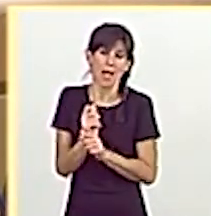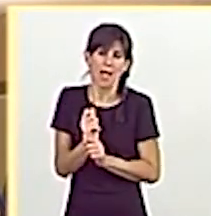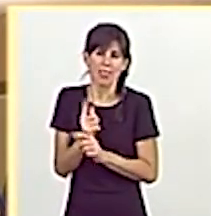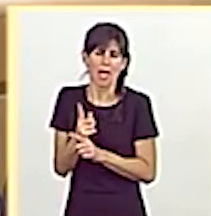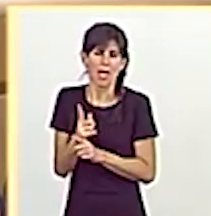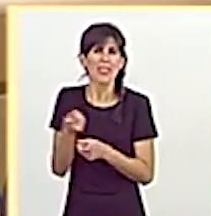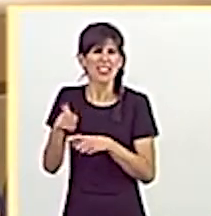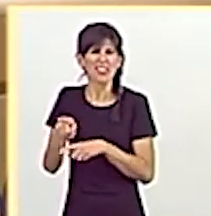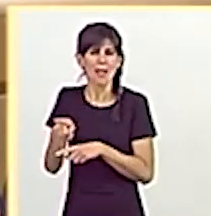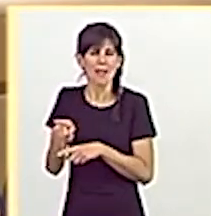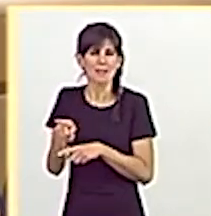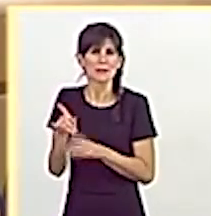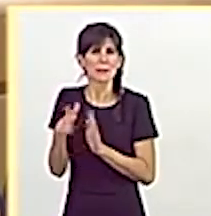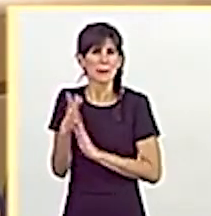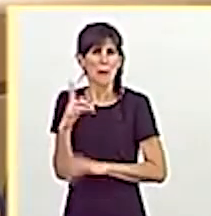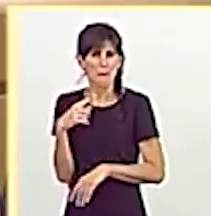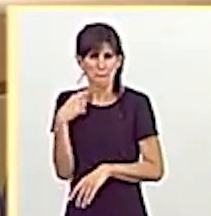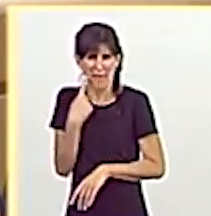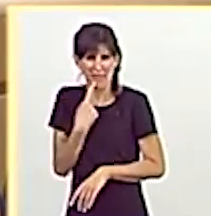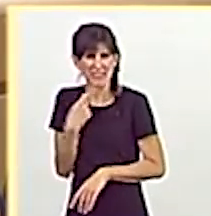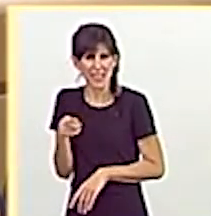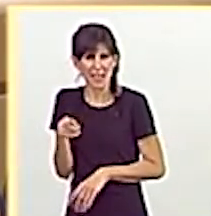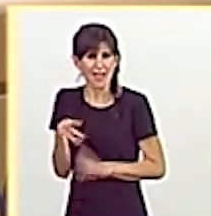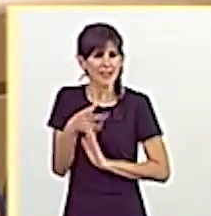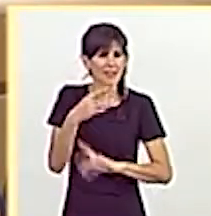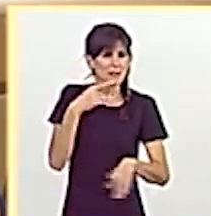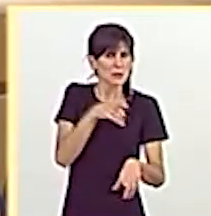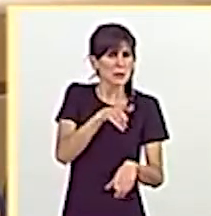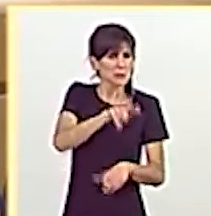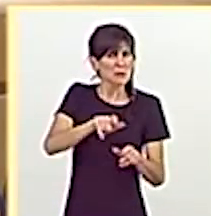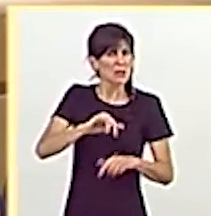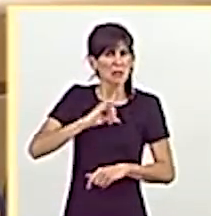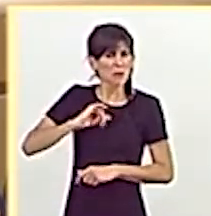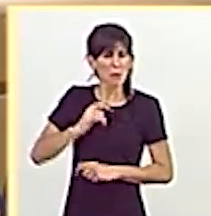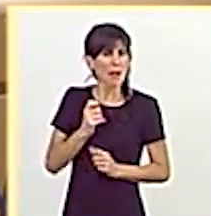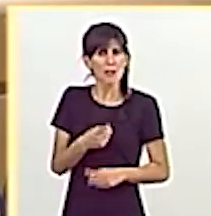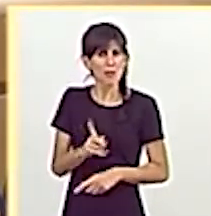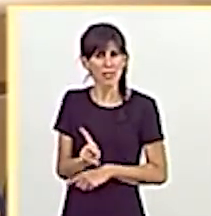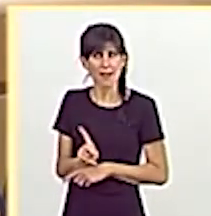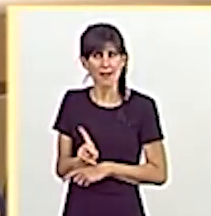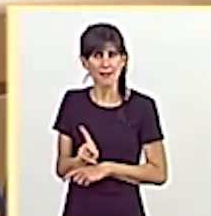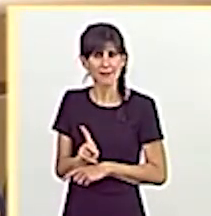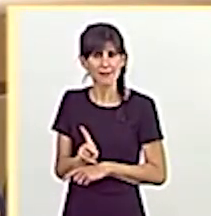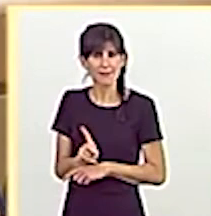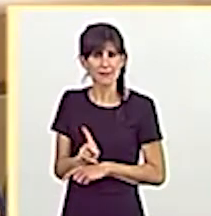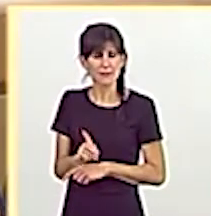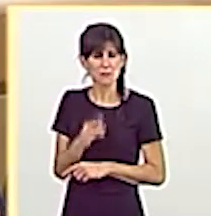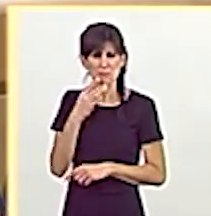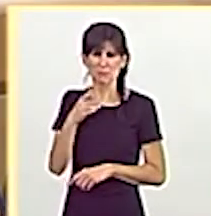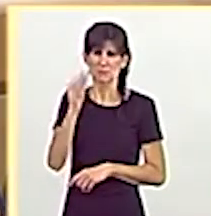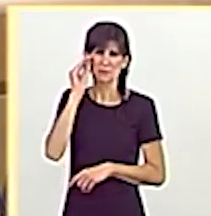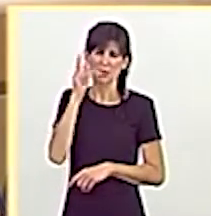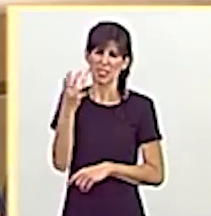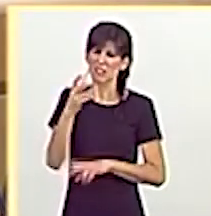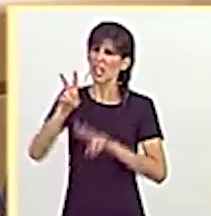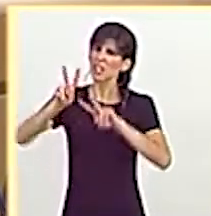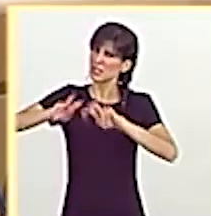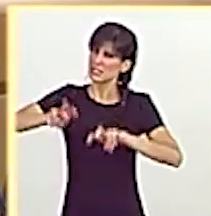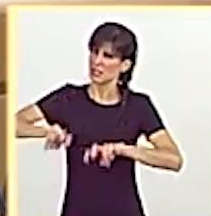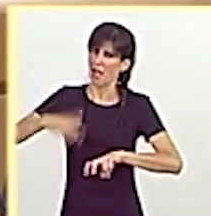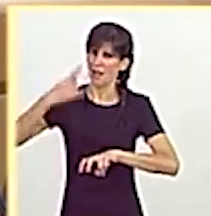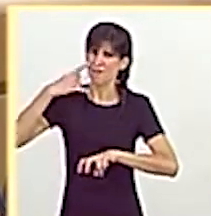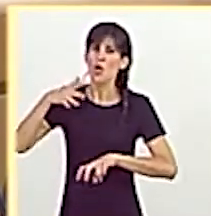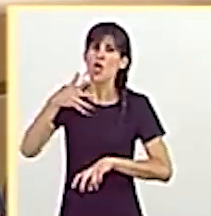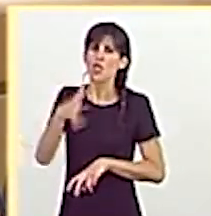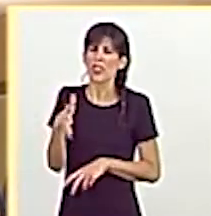mafias y no concede citas a las personas individuales. ¿No tendrán que investigar dónde se